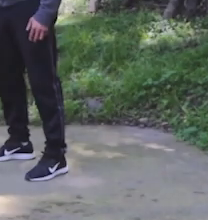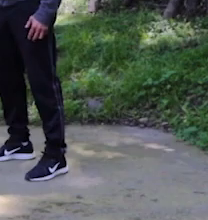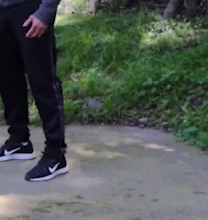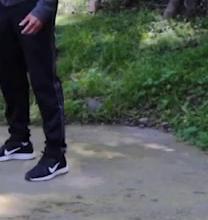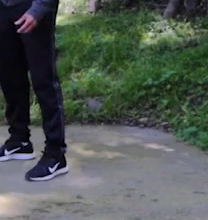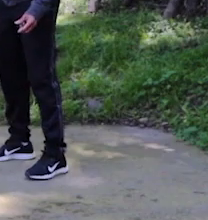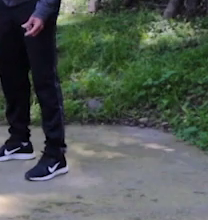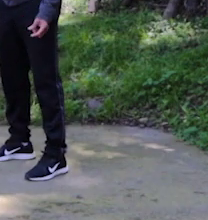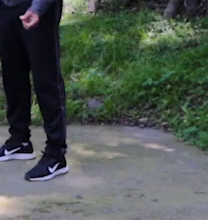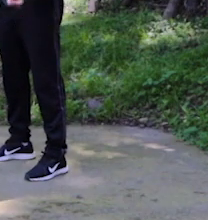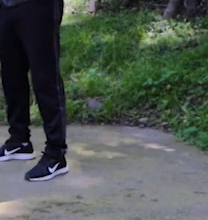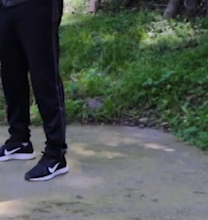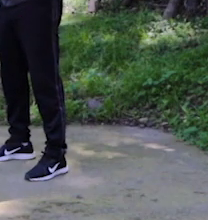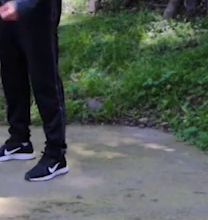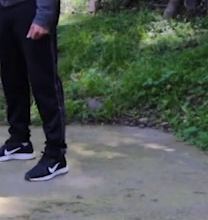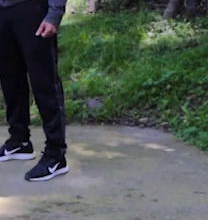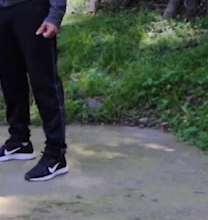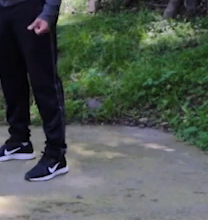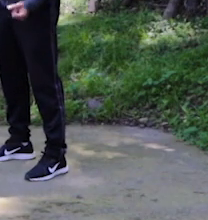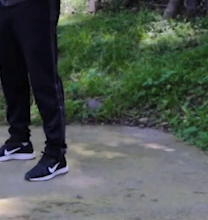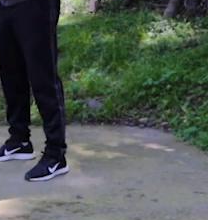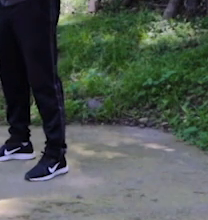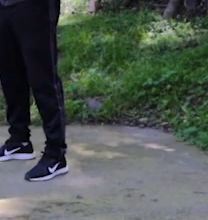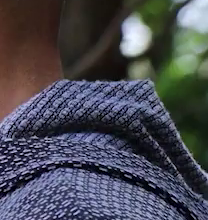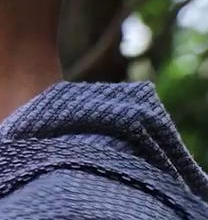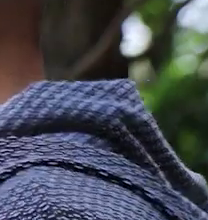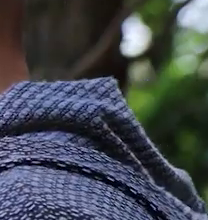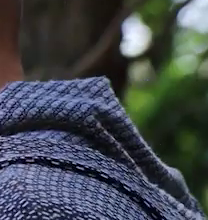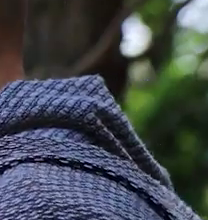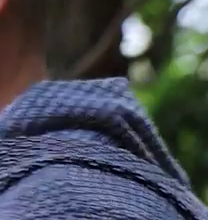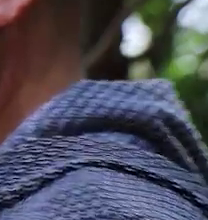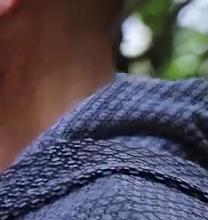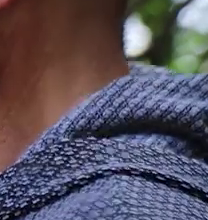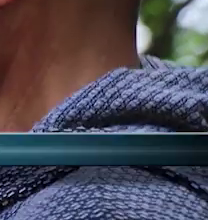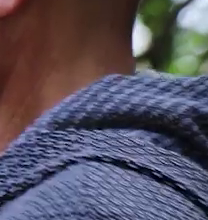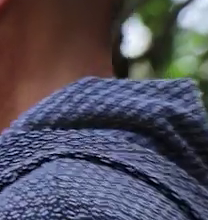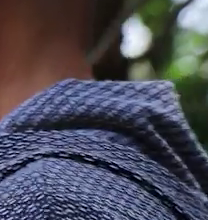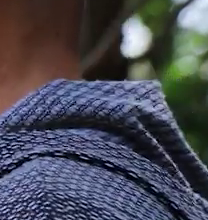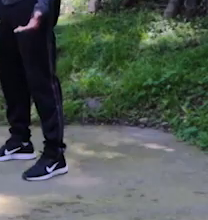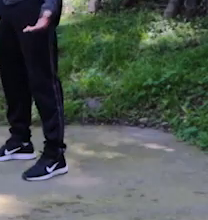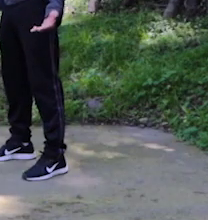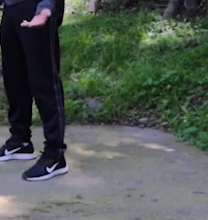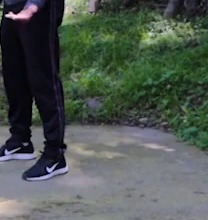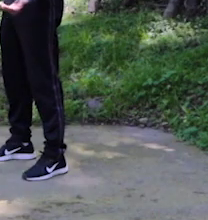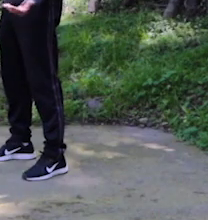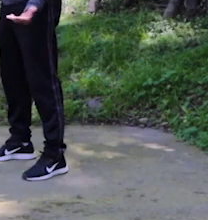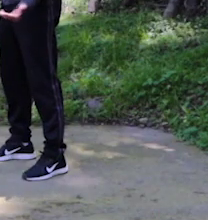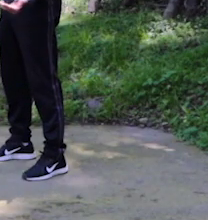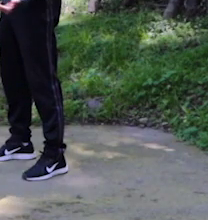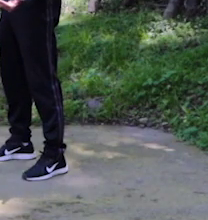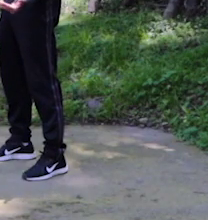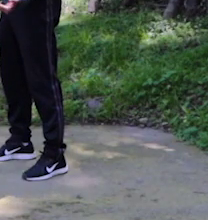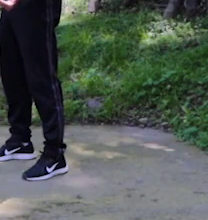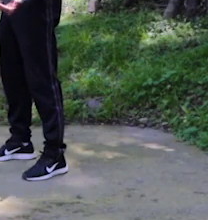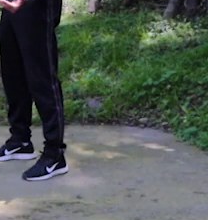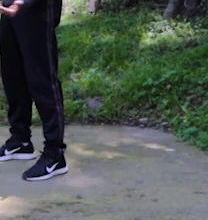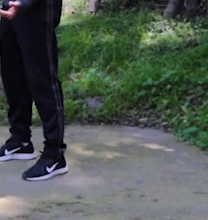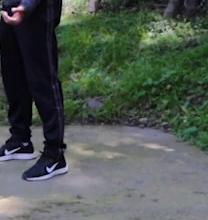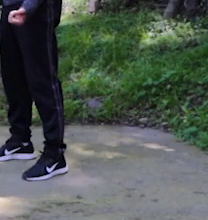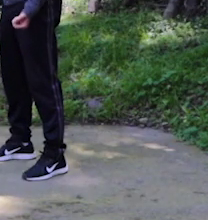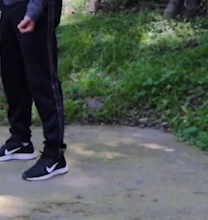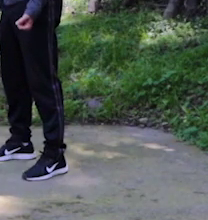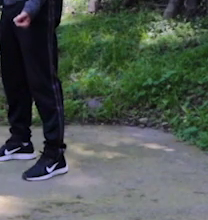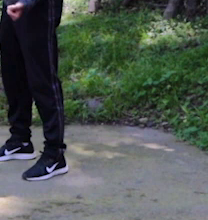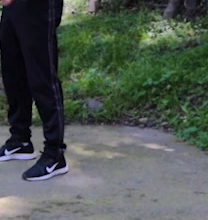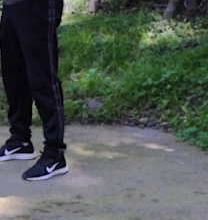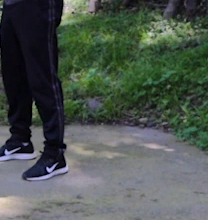Ahora vamos a trabajar el brazo de bíceps. Nos vamos a parar derechos. Vamos a pegar los codos a nuestro